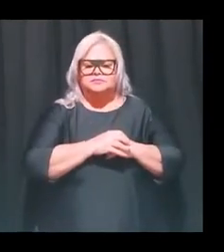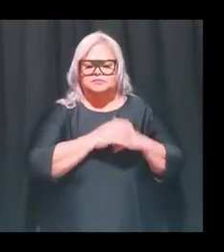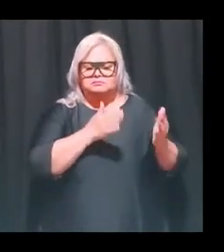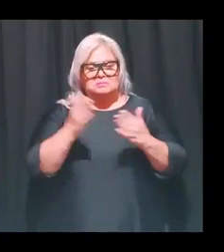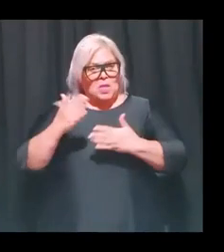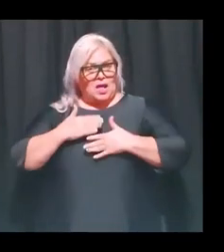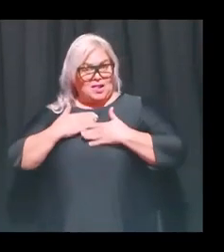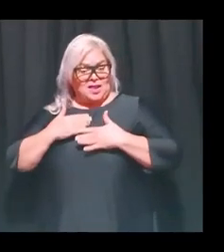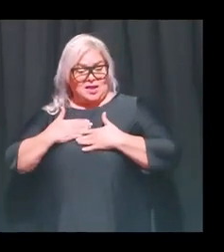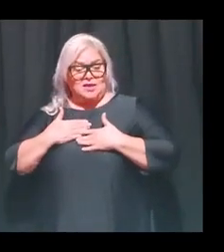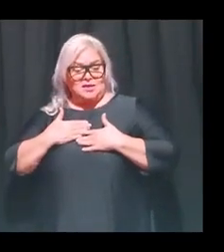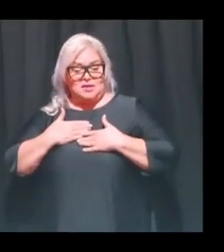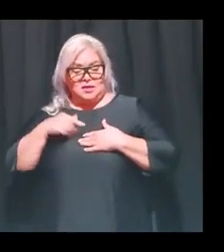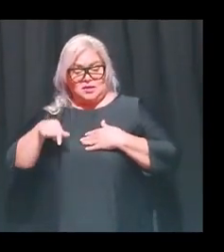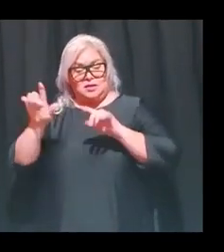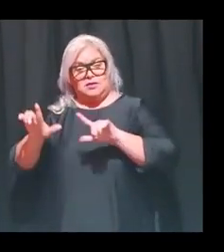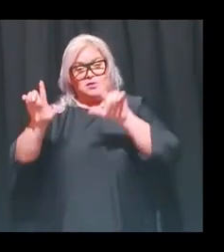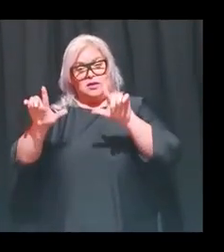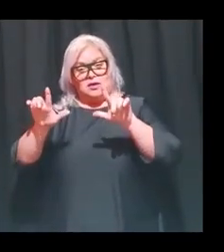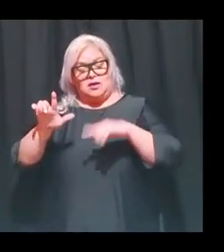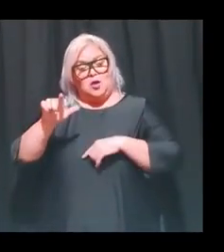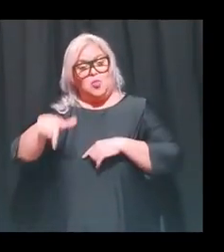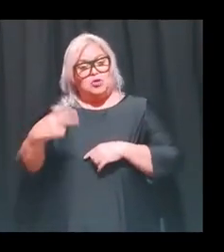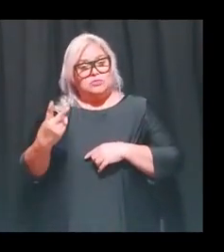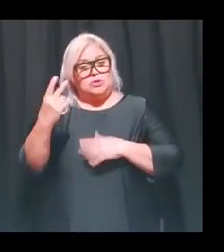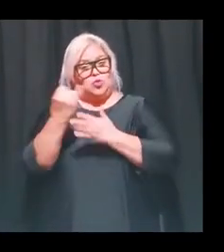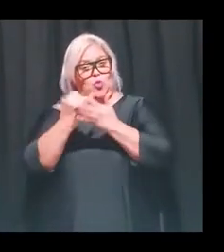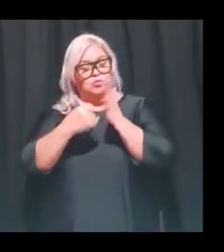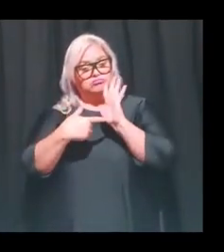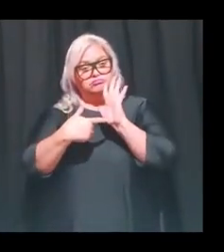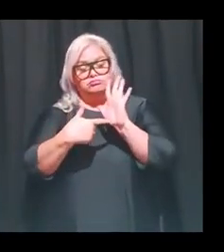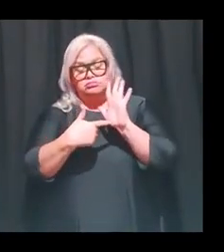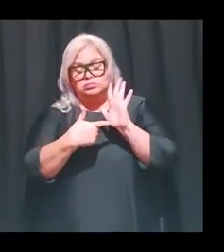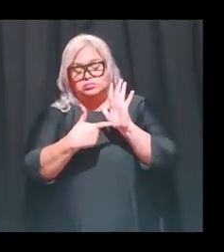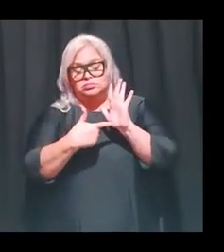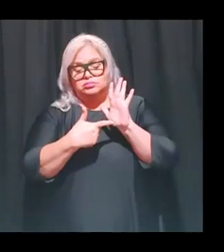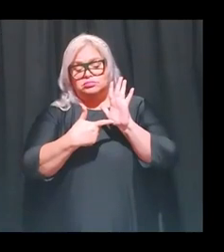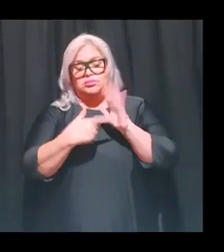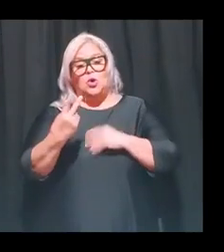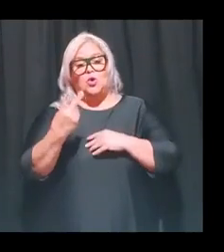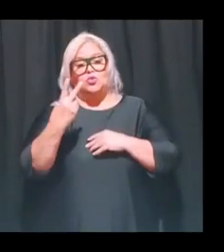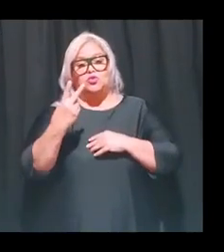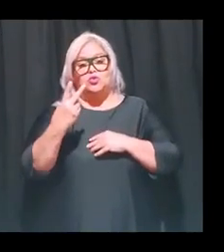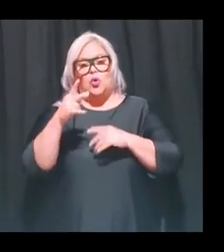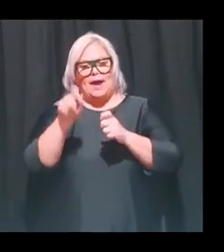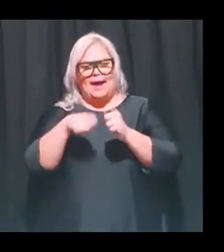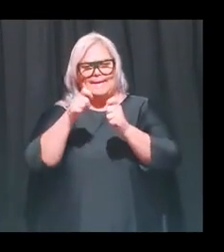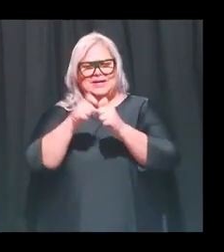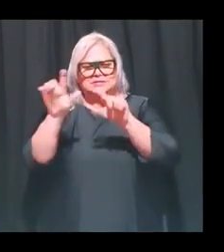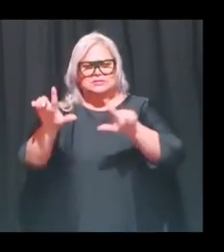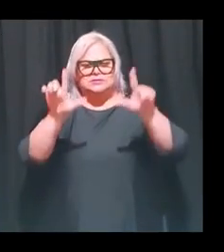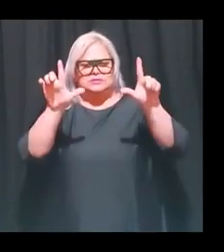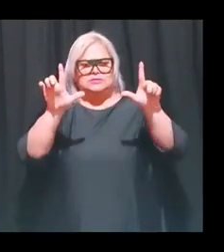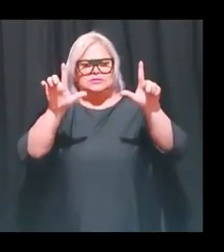Y entonces en estas próximas dos imágenes son dos cuadrantes específicos de lo